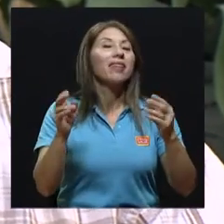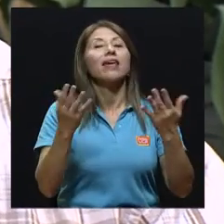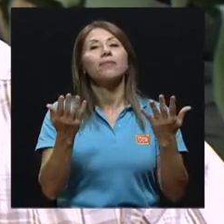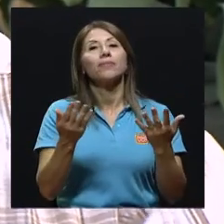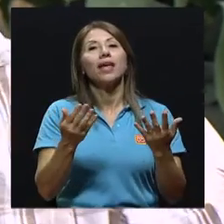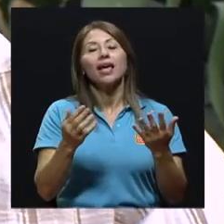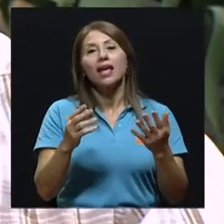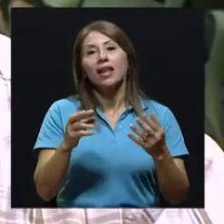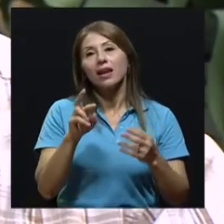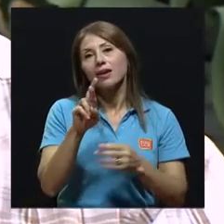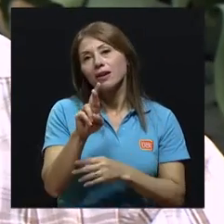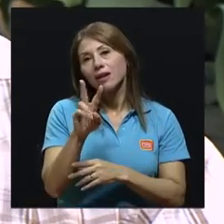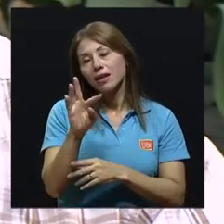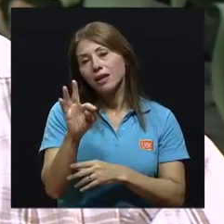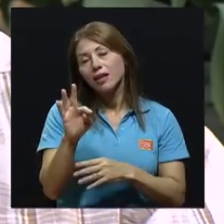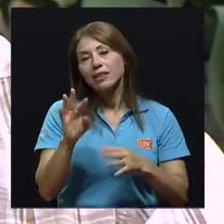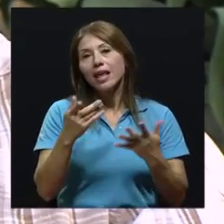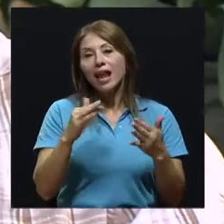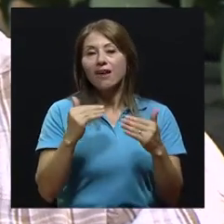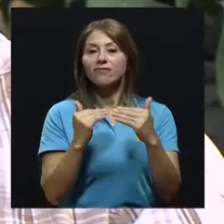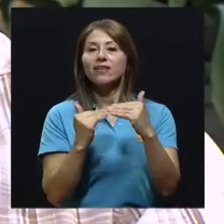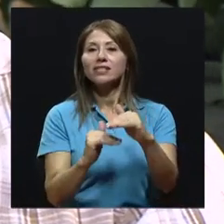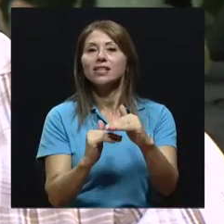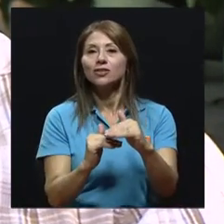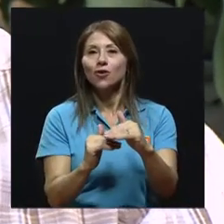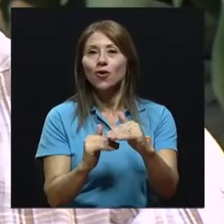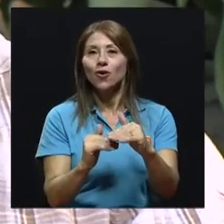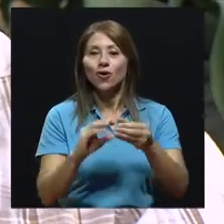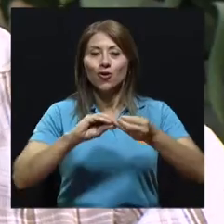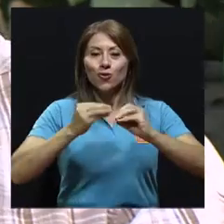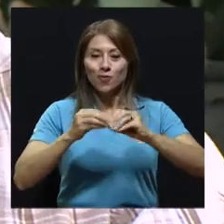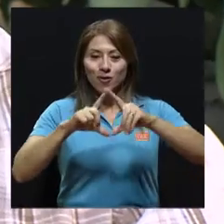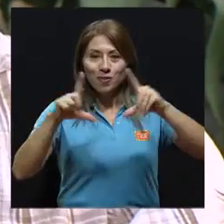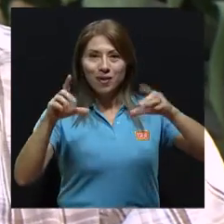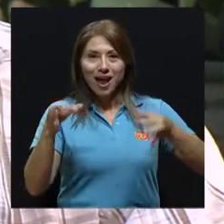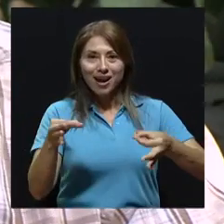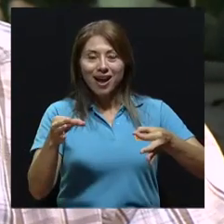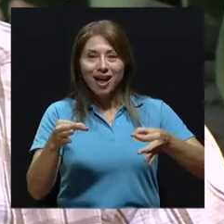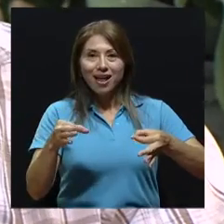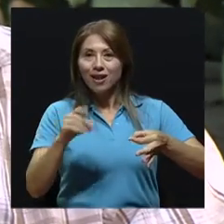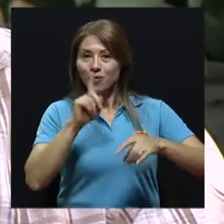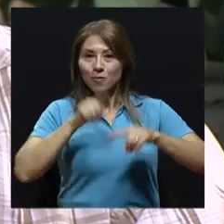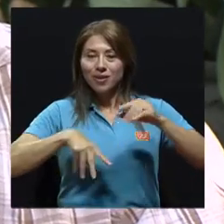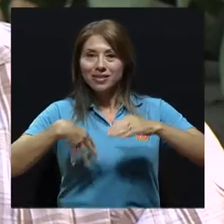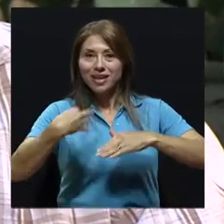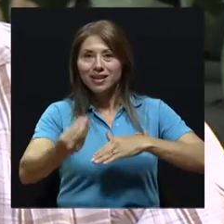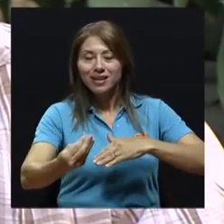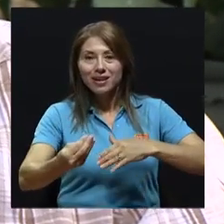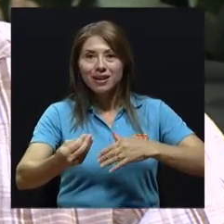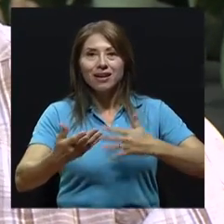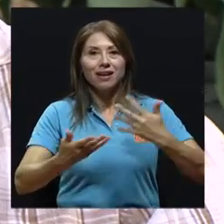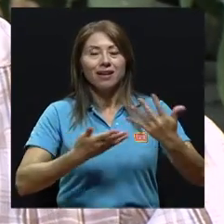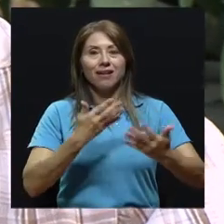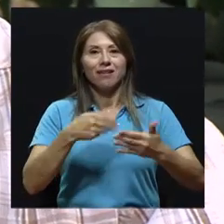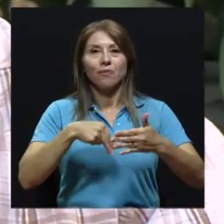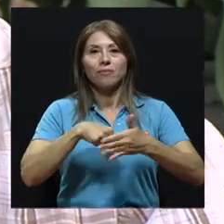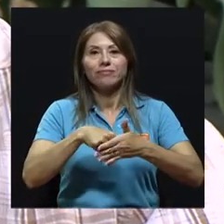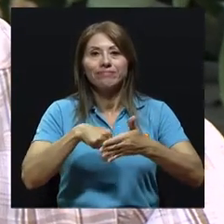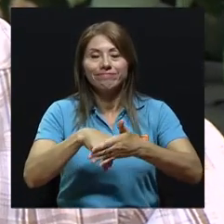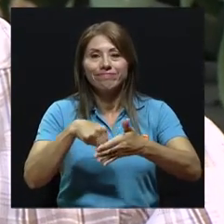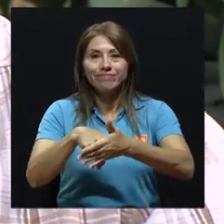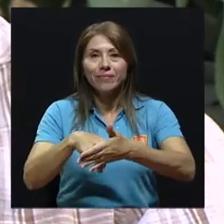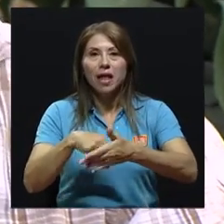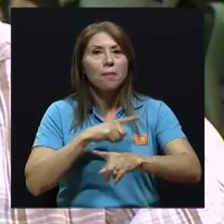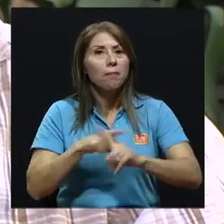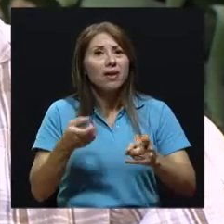restricción vehicular, el tema de la restricción involucrar en algún momento funcionó bien, pero si la flota vehicular sigue creciendo igual, ¿qué vamos a tener que hacer?